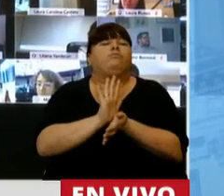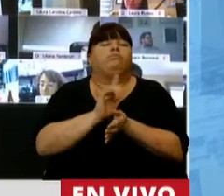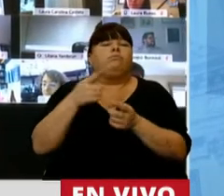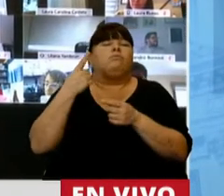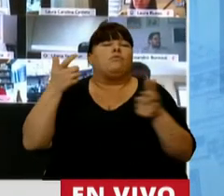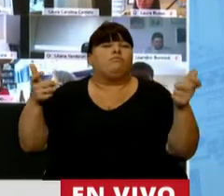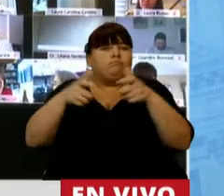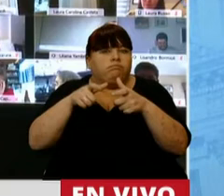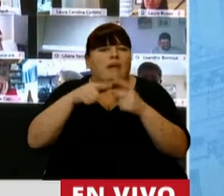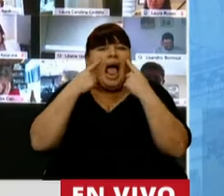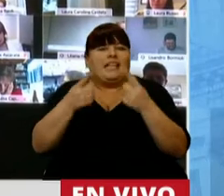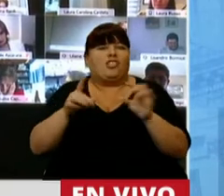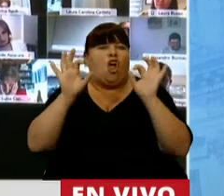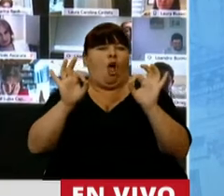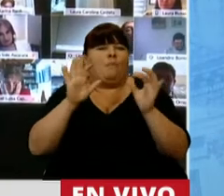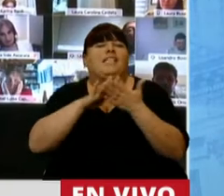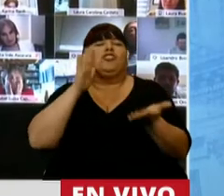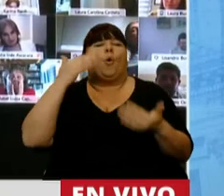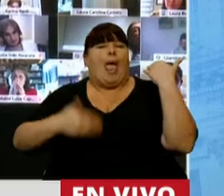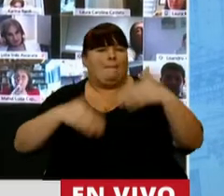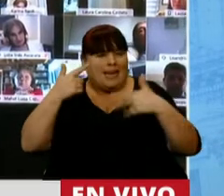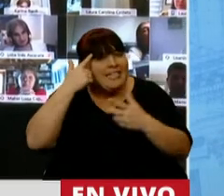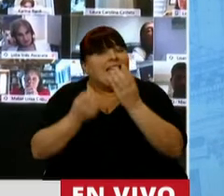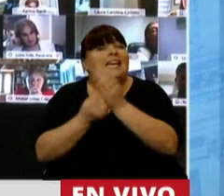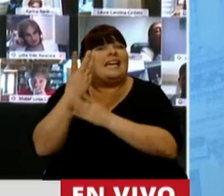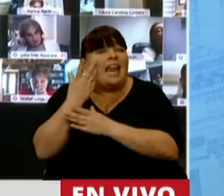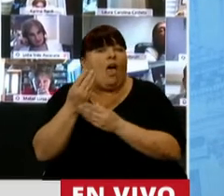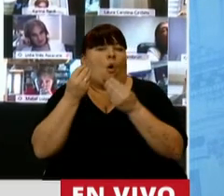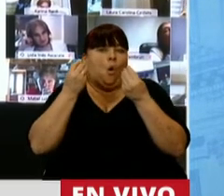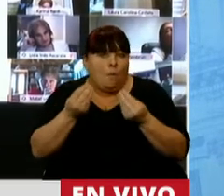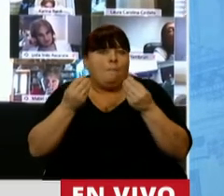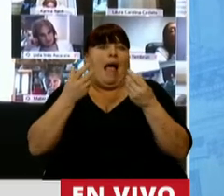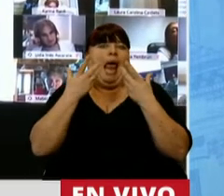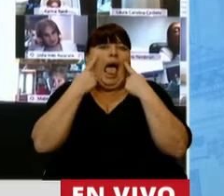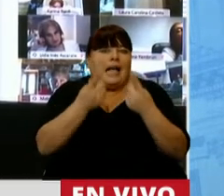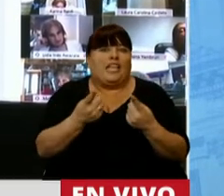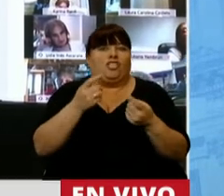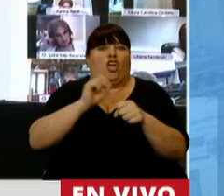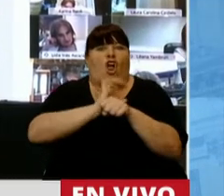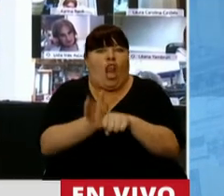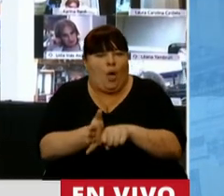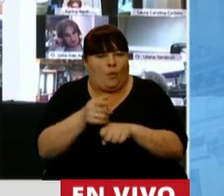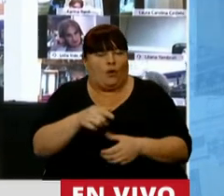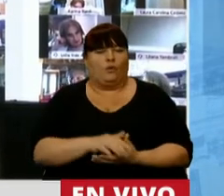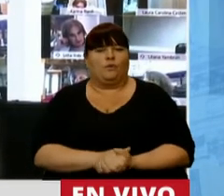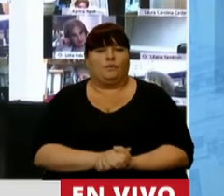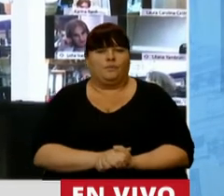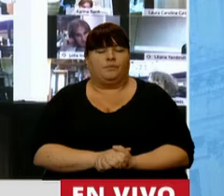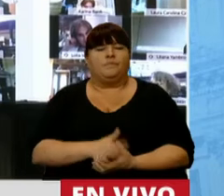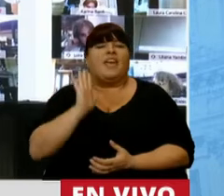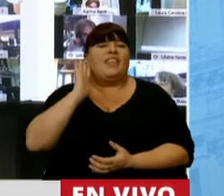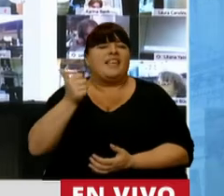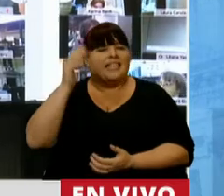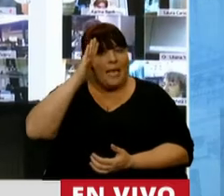un Consejo de Atención Integral a la Emergencia creado justamente para atender esta pandemia del COVID-19. El